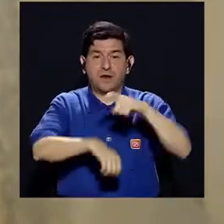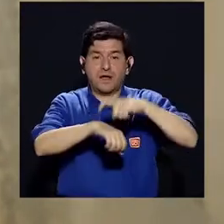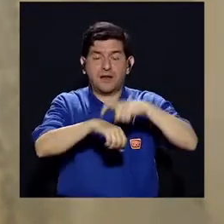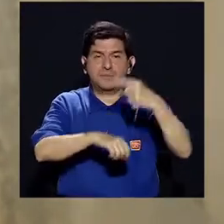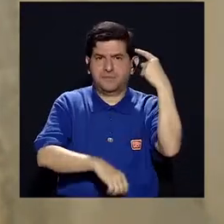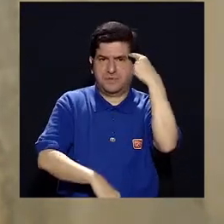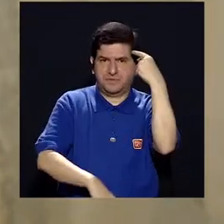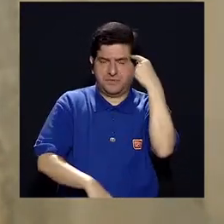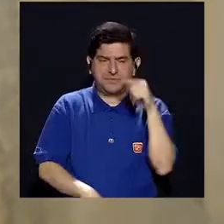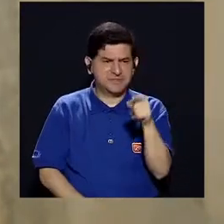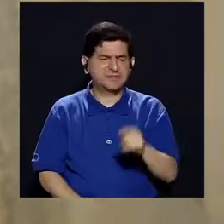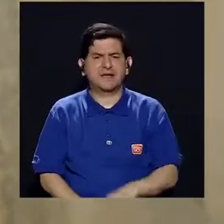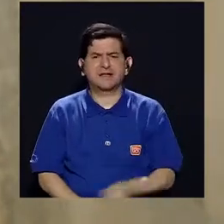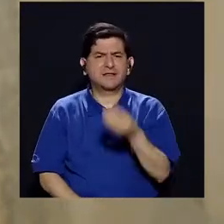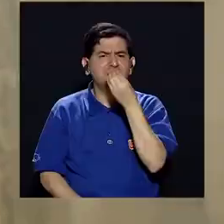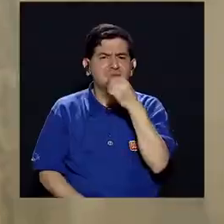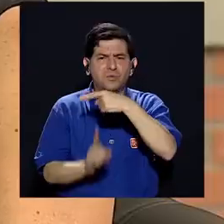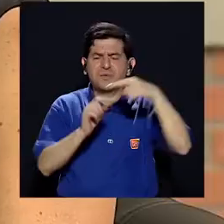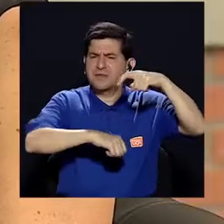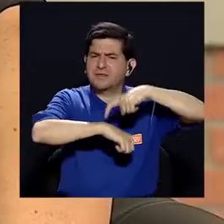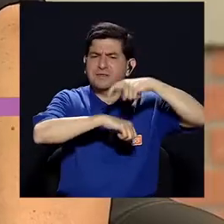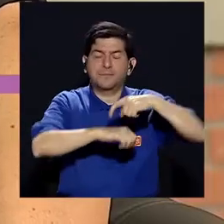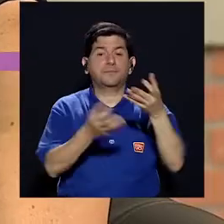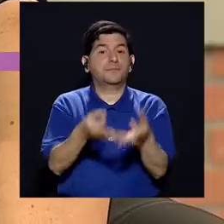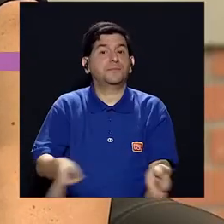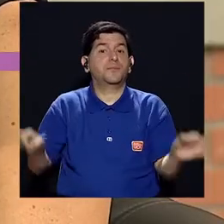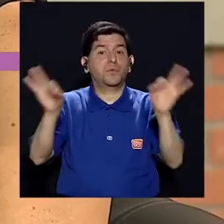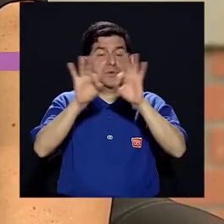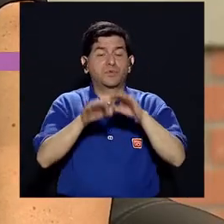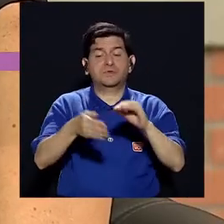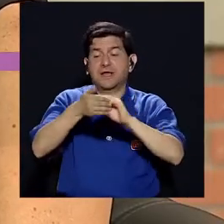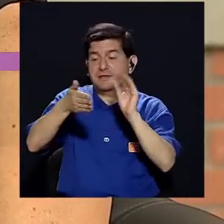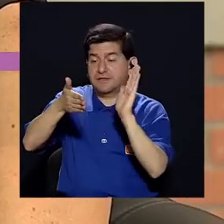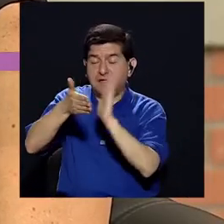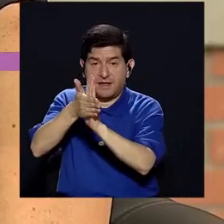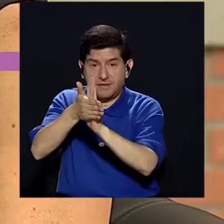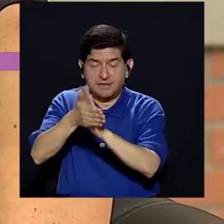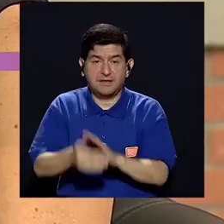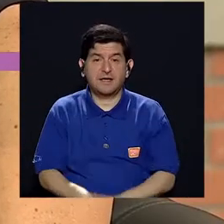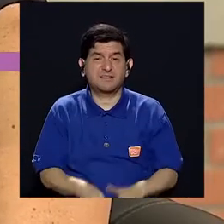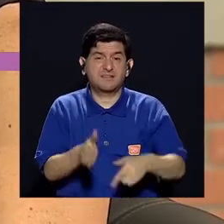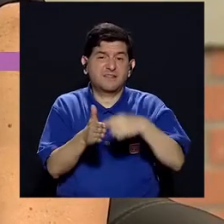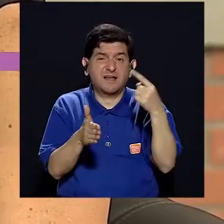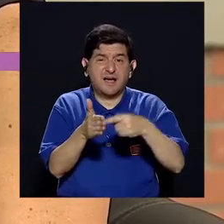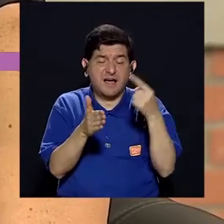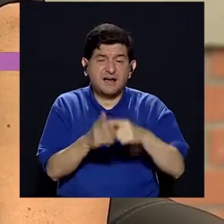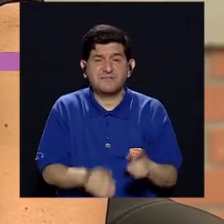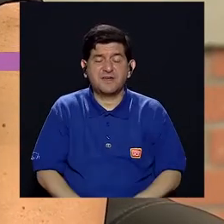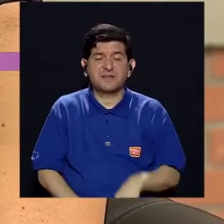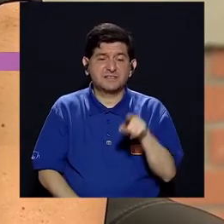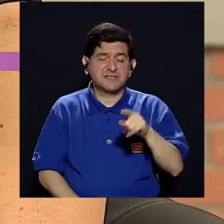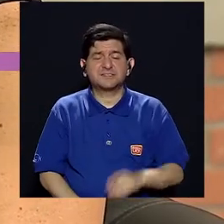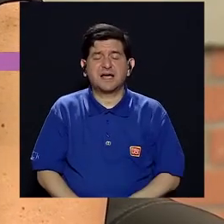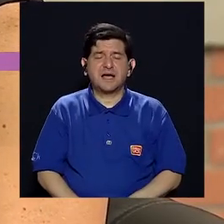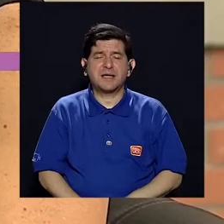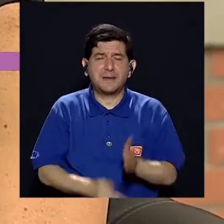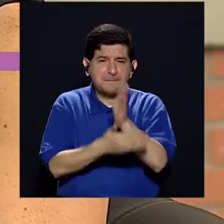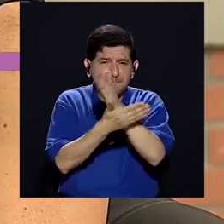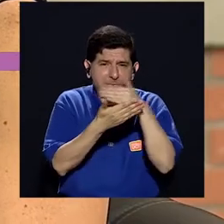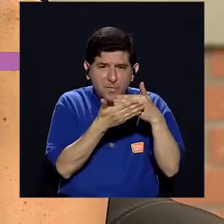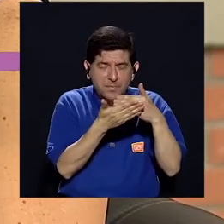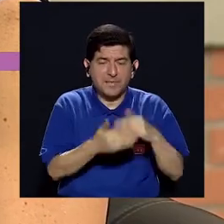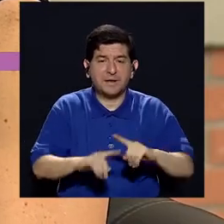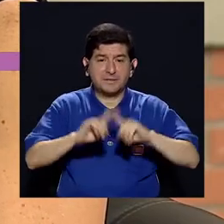digamos, cuando se piensa hacer una merienda con ella. Ok. Bueno, es importante que las etiquetas nutricionales vienen a veces por cantidad de